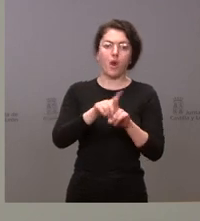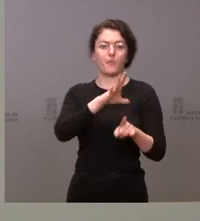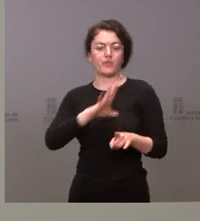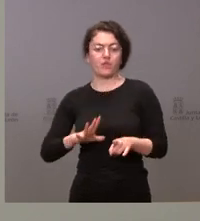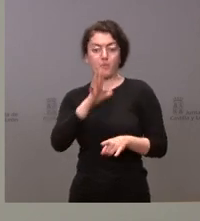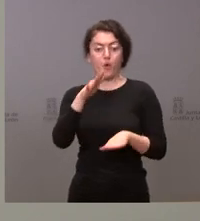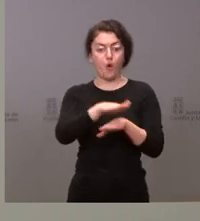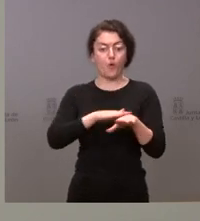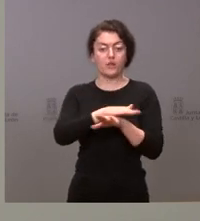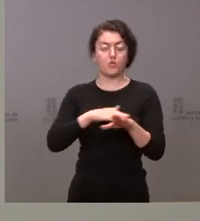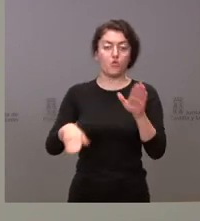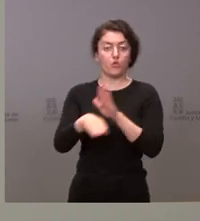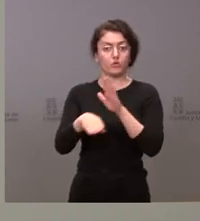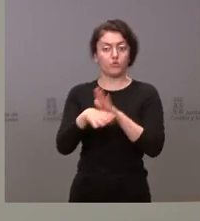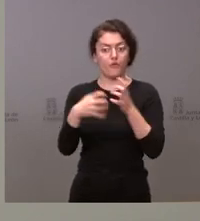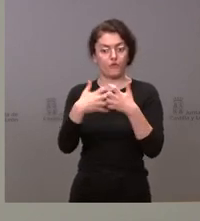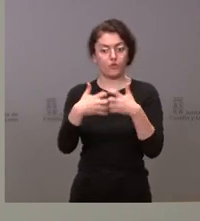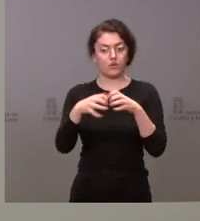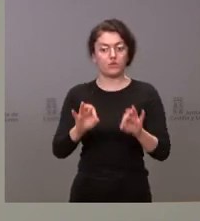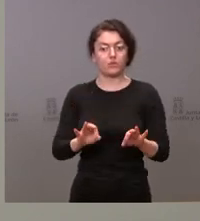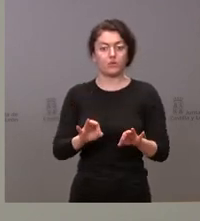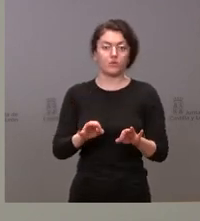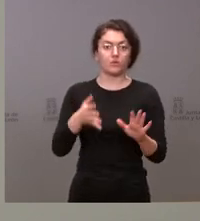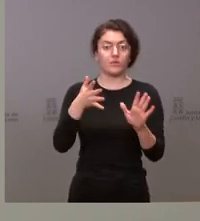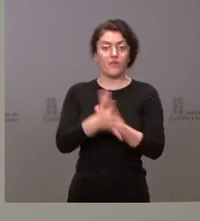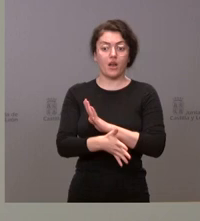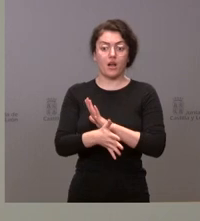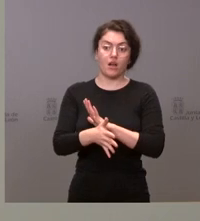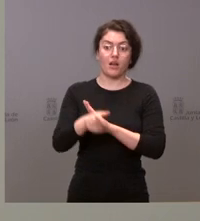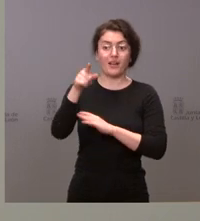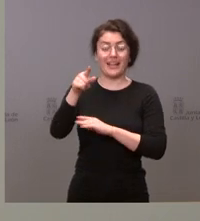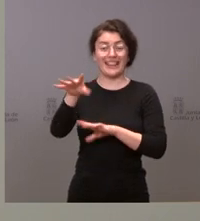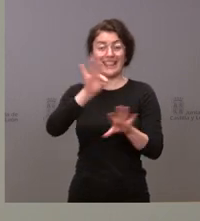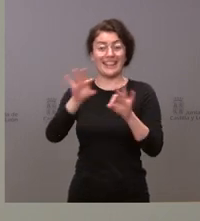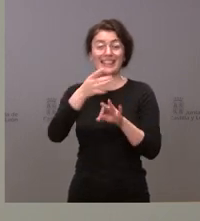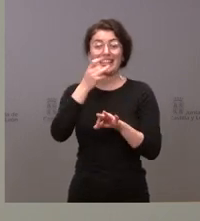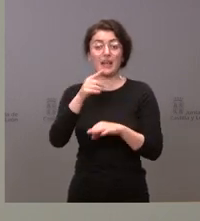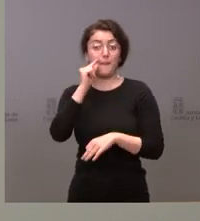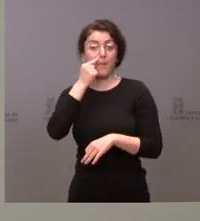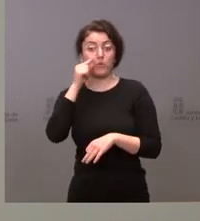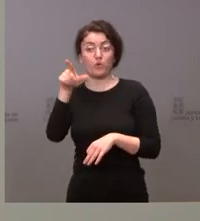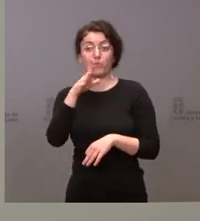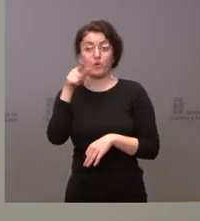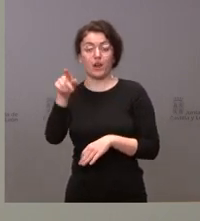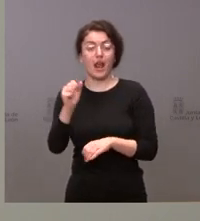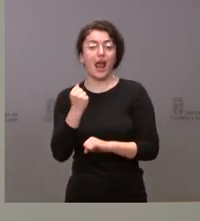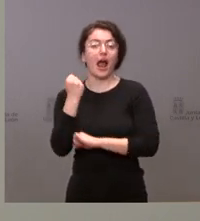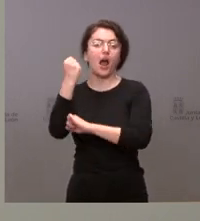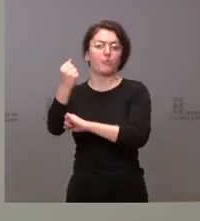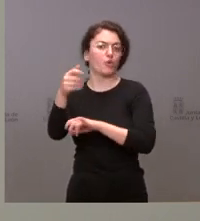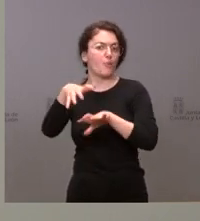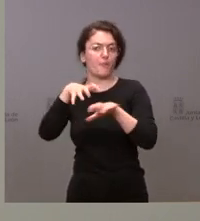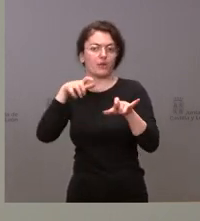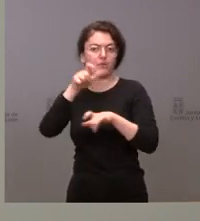Quien tiene que decidir la composición del Gobierno es Alfonso Fernández Mañueco, que tuvo el apoyo mayoritario de las personas de